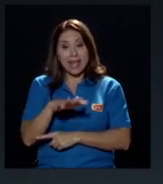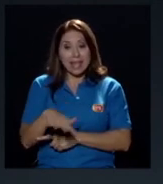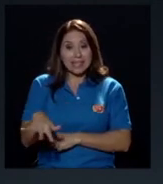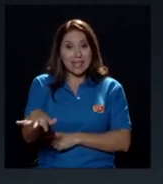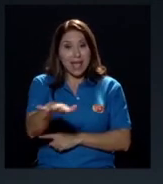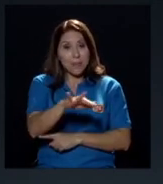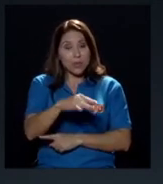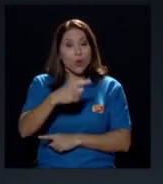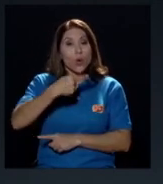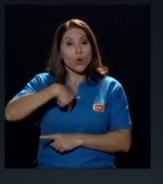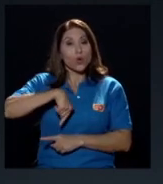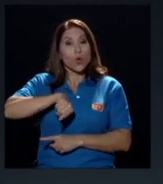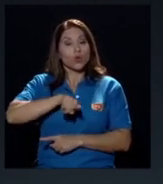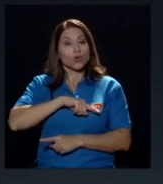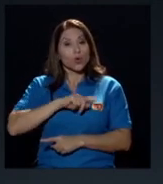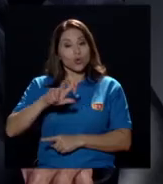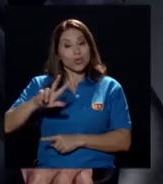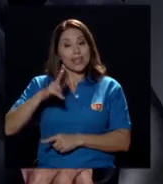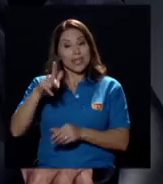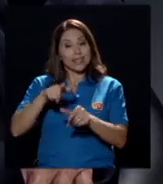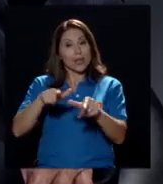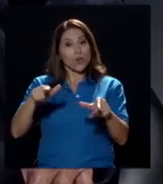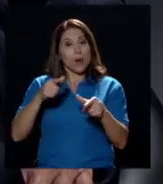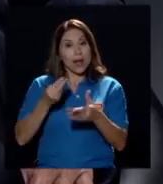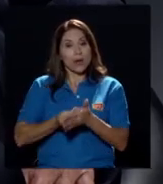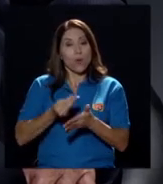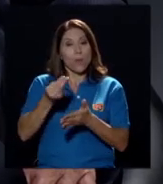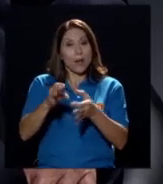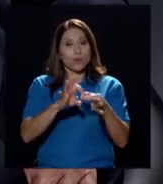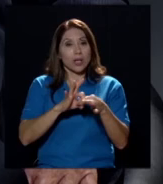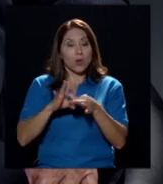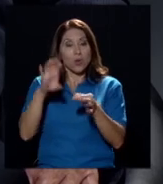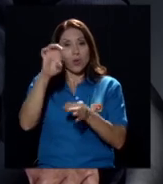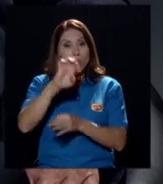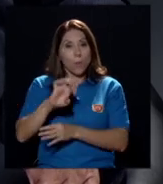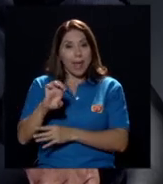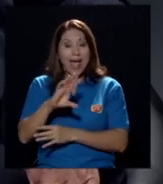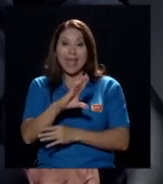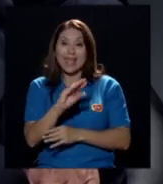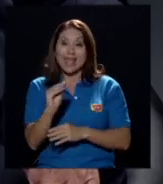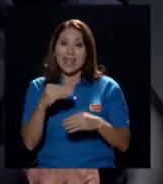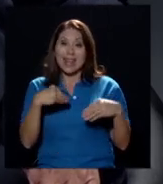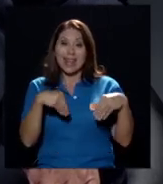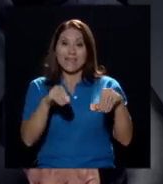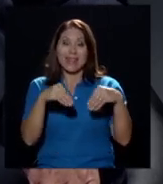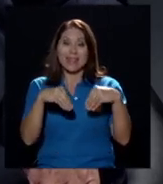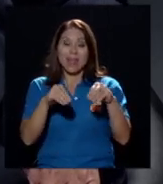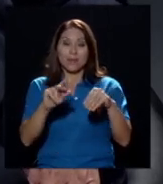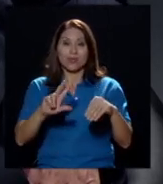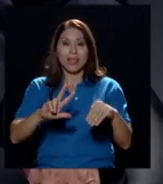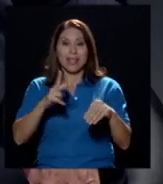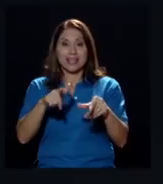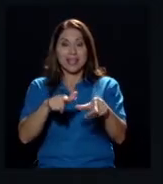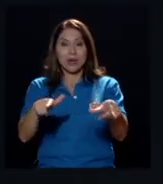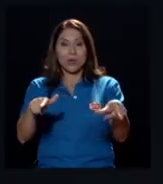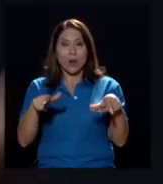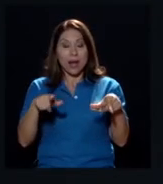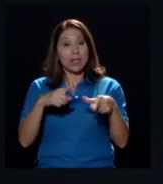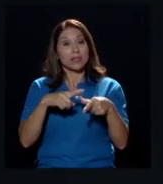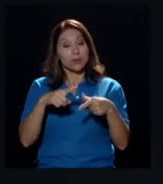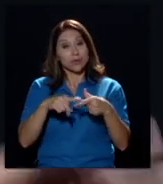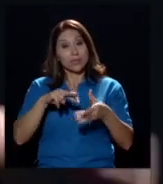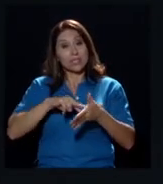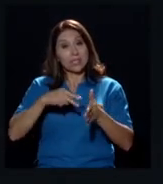compramos en tercer lugar a la Unión Europea y le vendemos en tercer lugar a la Unión Europea de manera que es